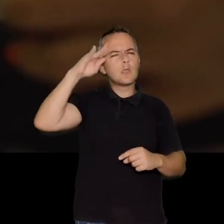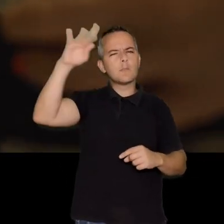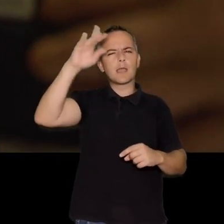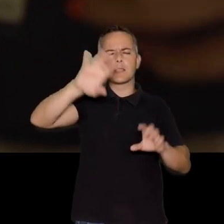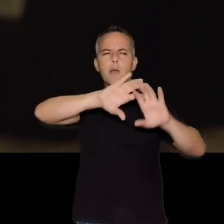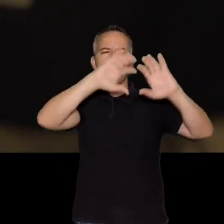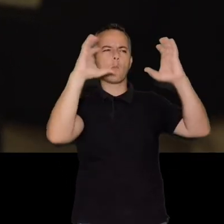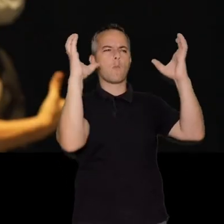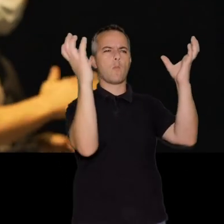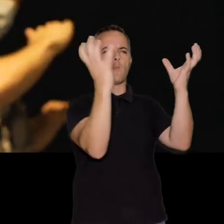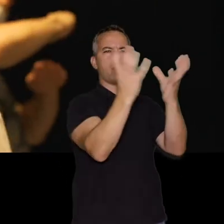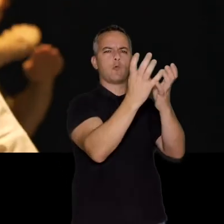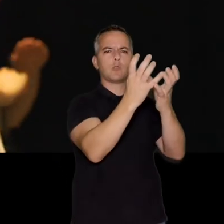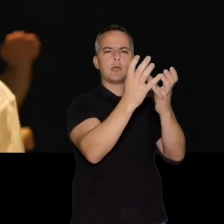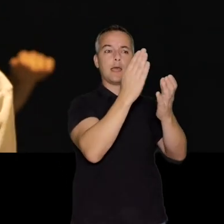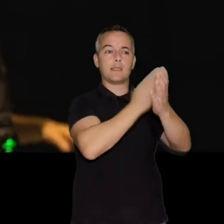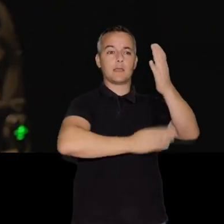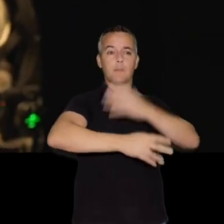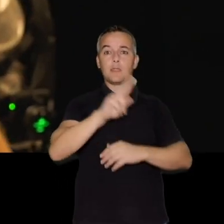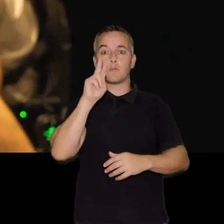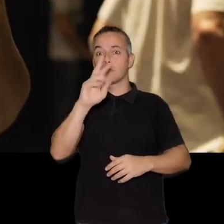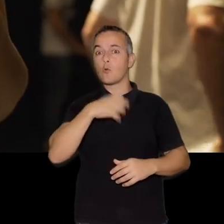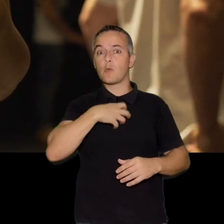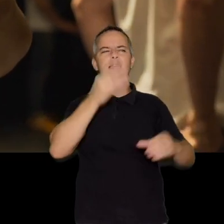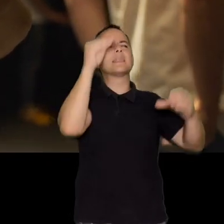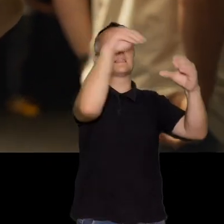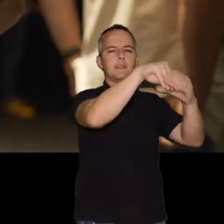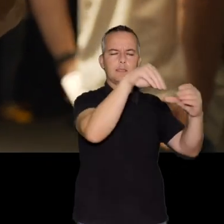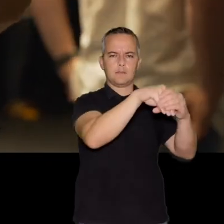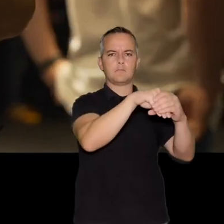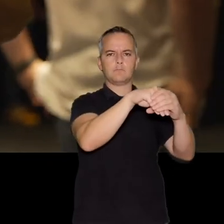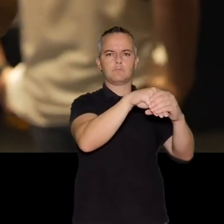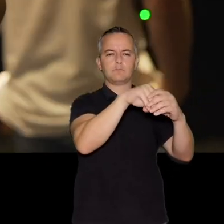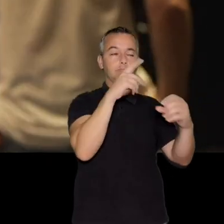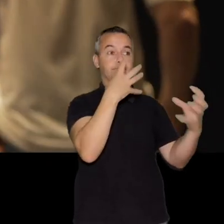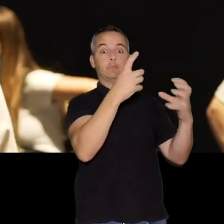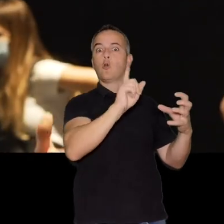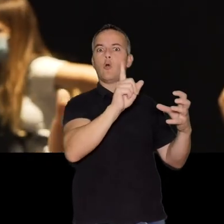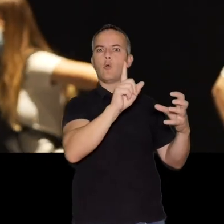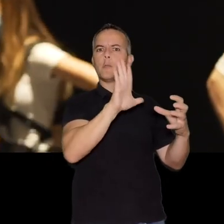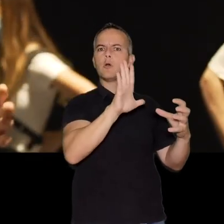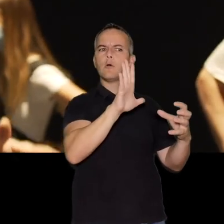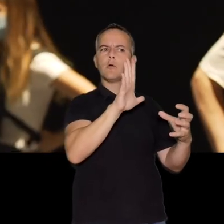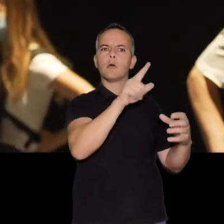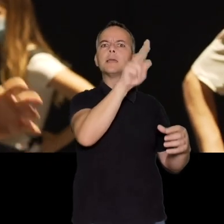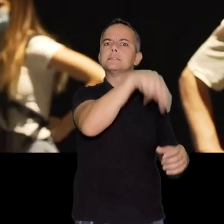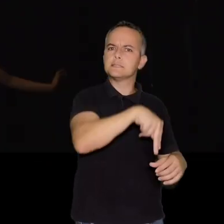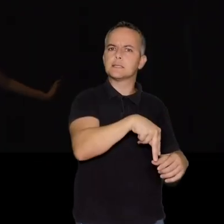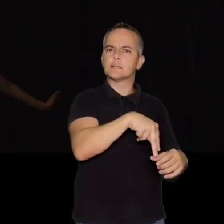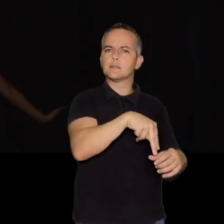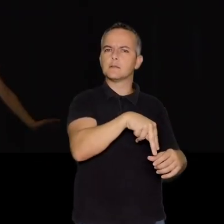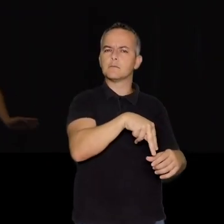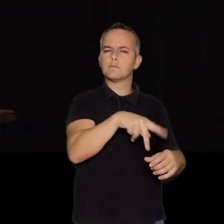imagina un mundo donde se tuvieran en cuenta las discapacidades que no se ven, que no son aparentes,